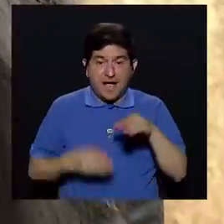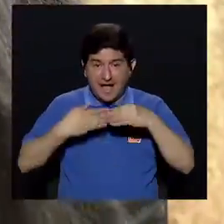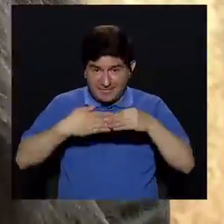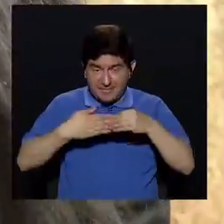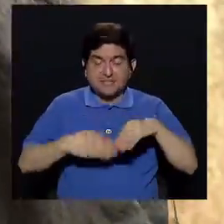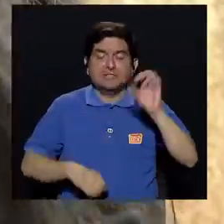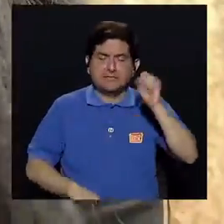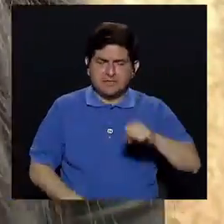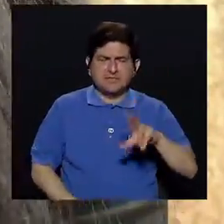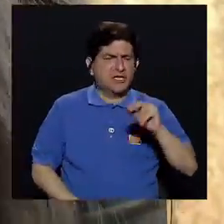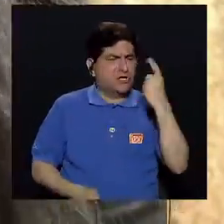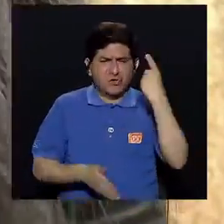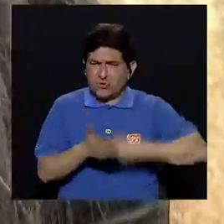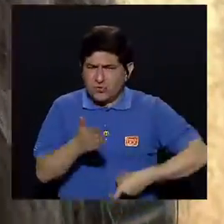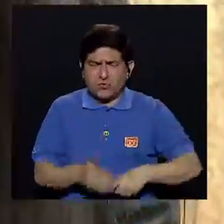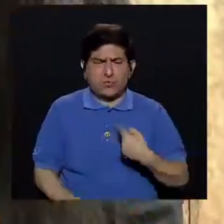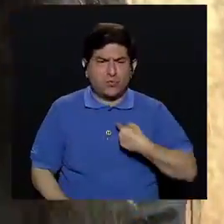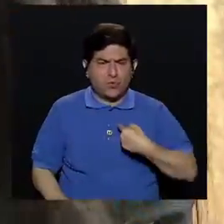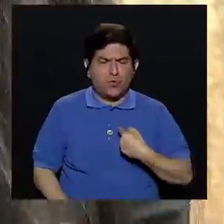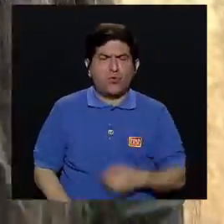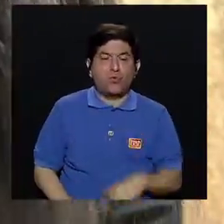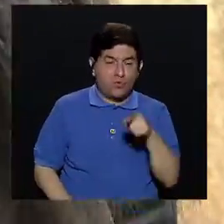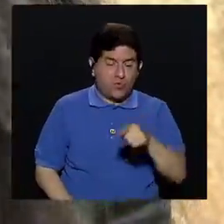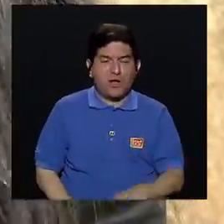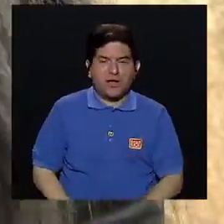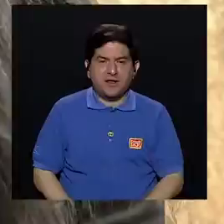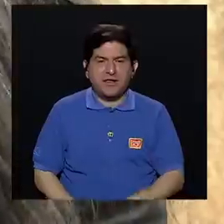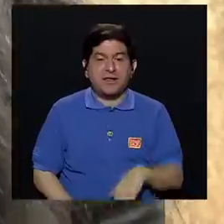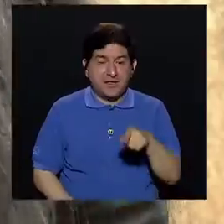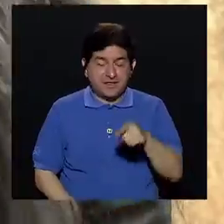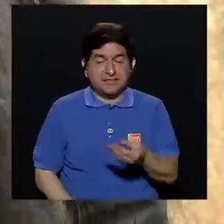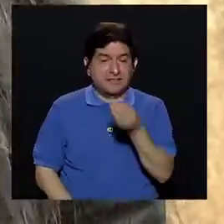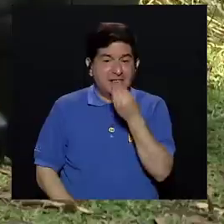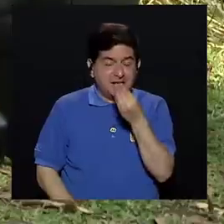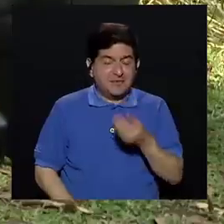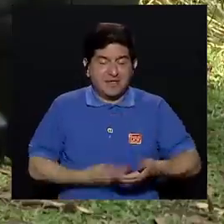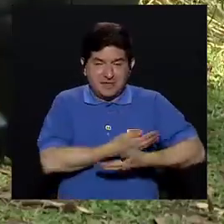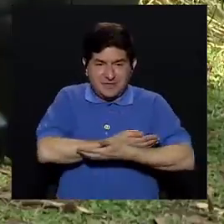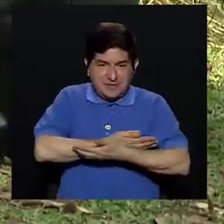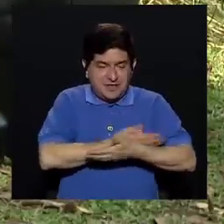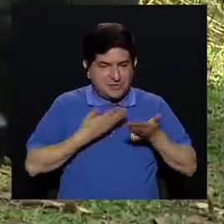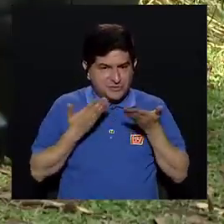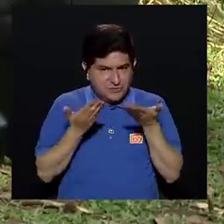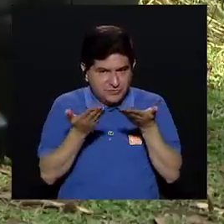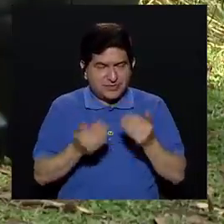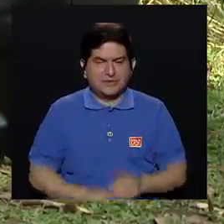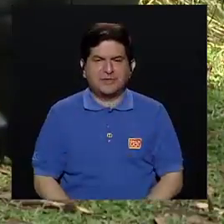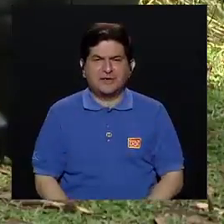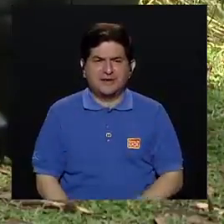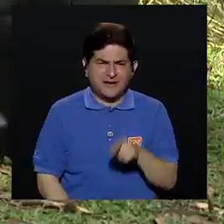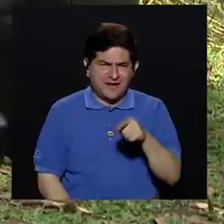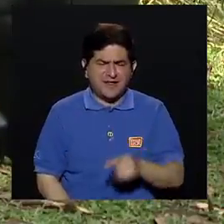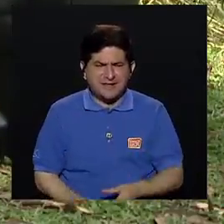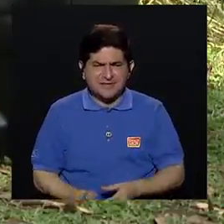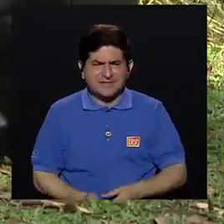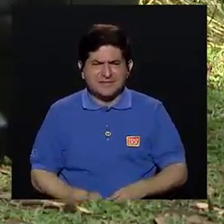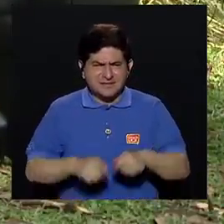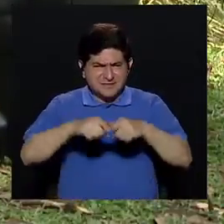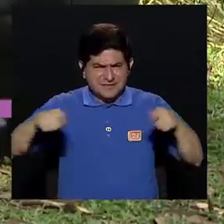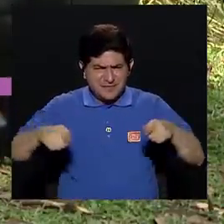no los duros para que uno sea el que alimente al bebé por cualquier cosa y el tamaño me llama la atención que es un tamaño